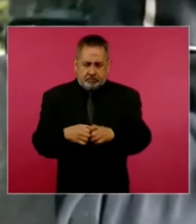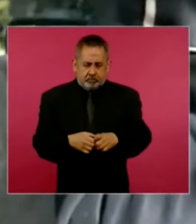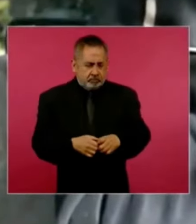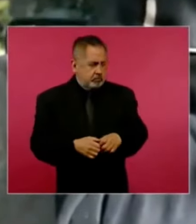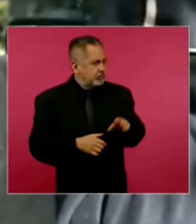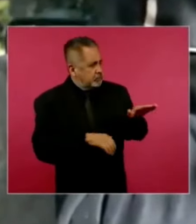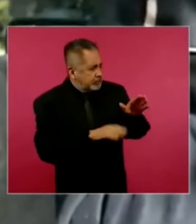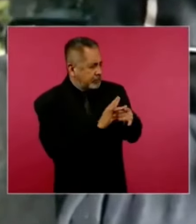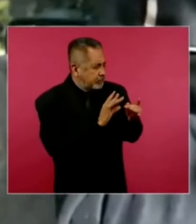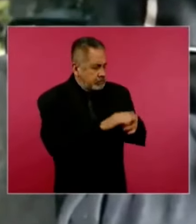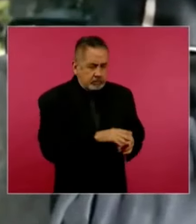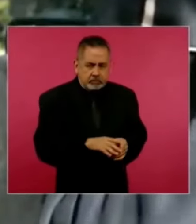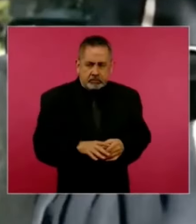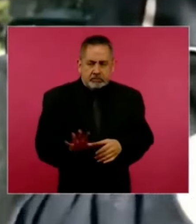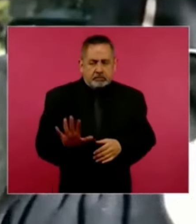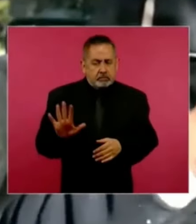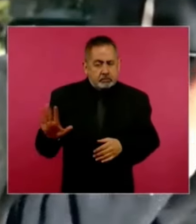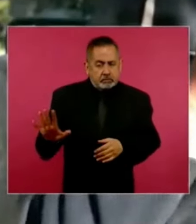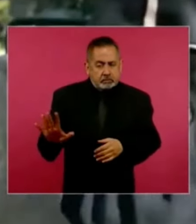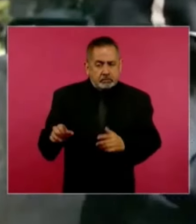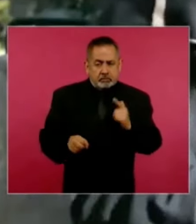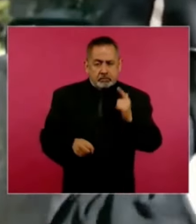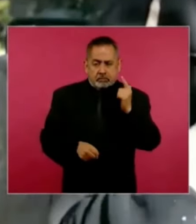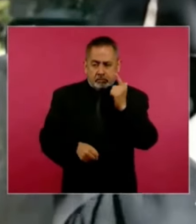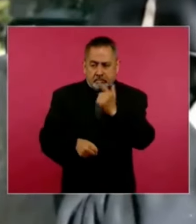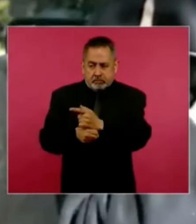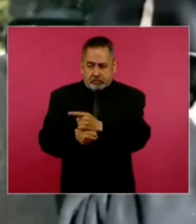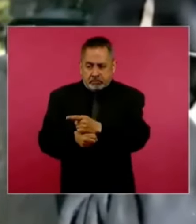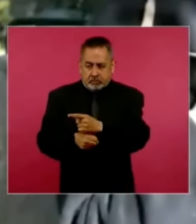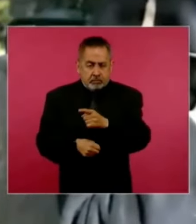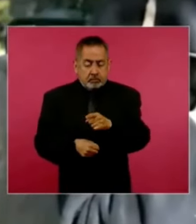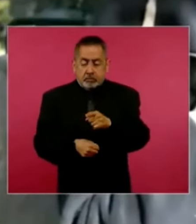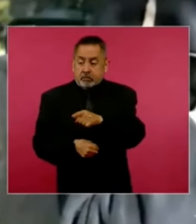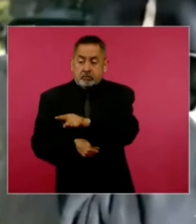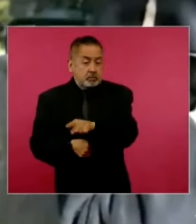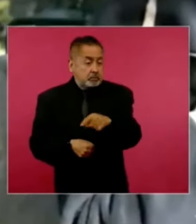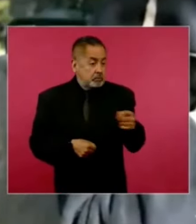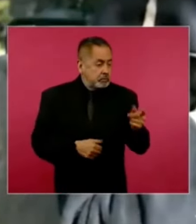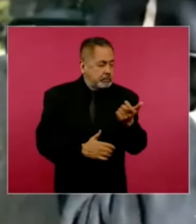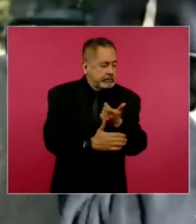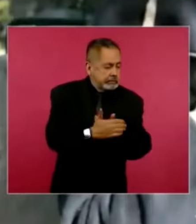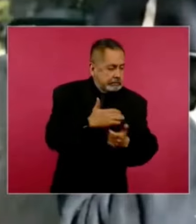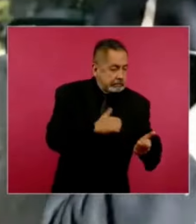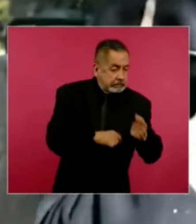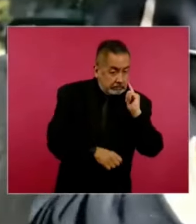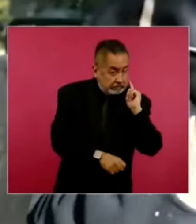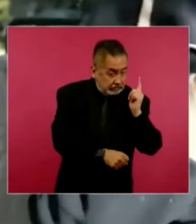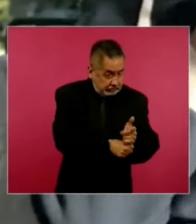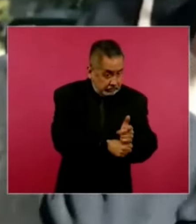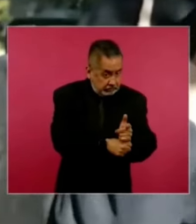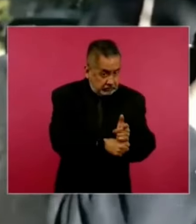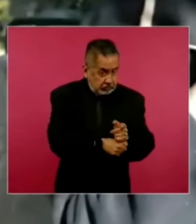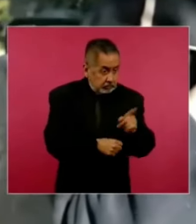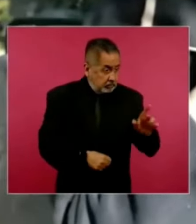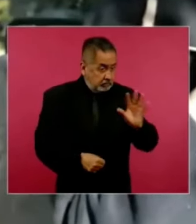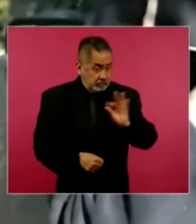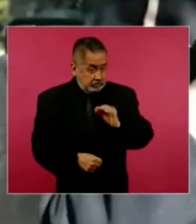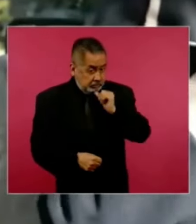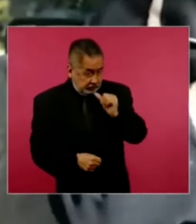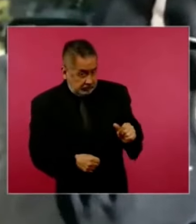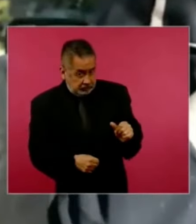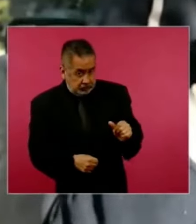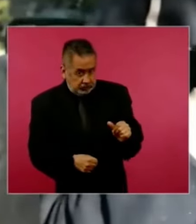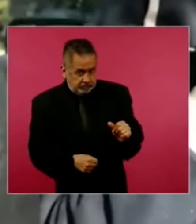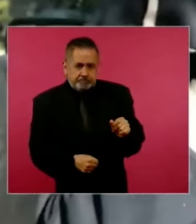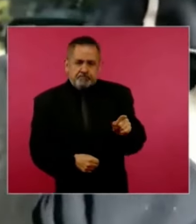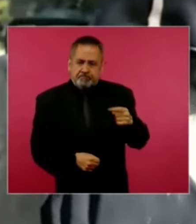le piden alguna coima y ustedes no me avisan, vamos